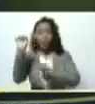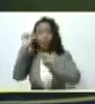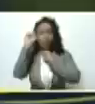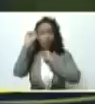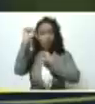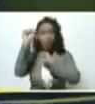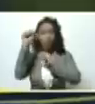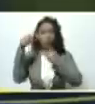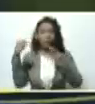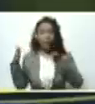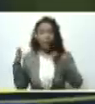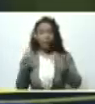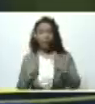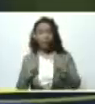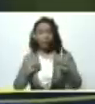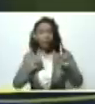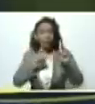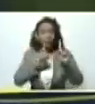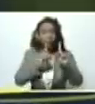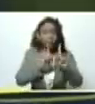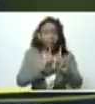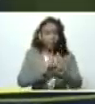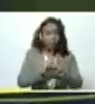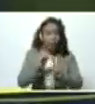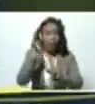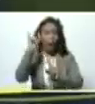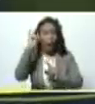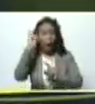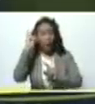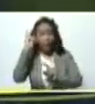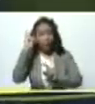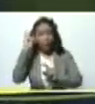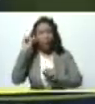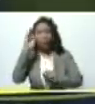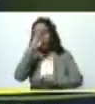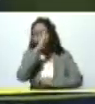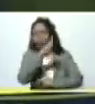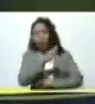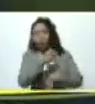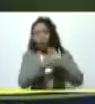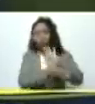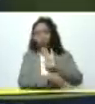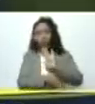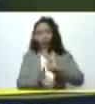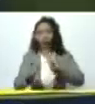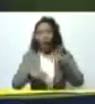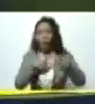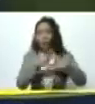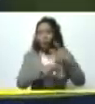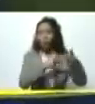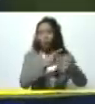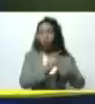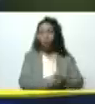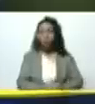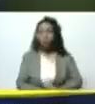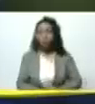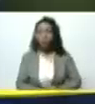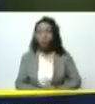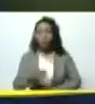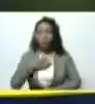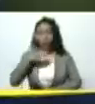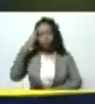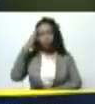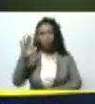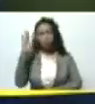que es el acercamiento que tiene Pequibén directamente a los productores mi comandante